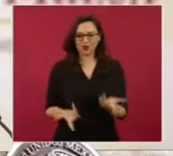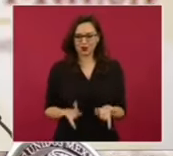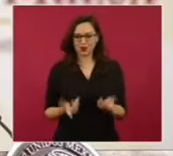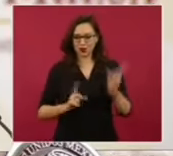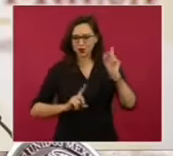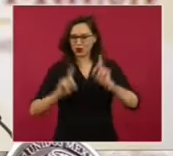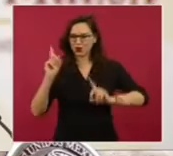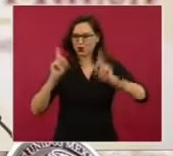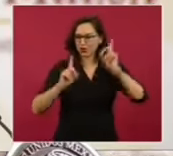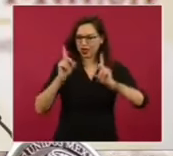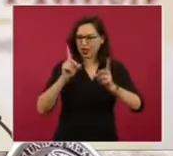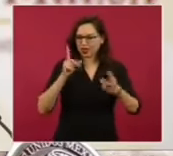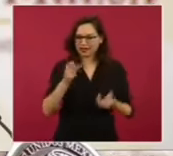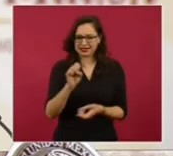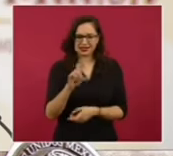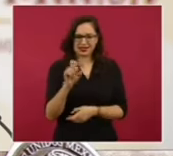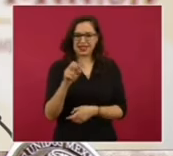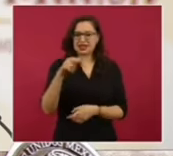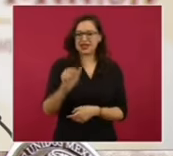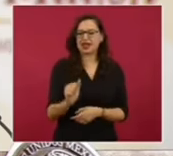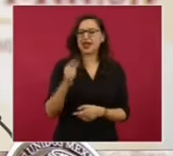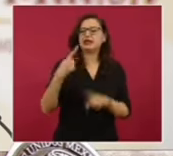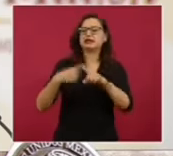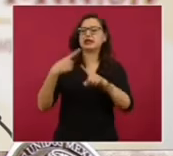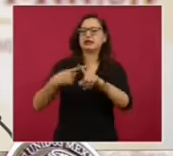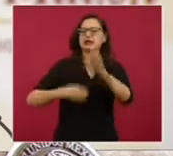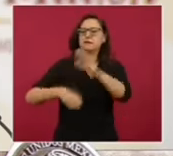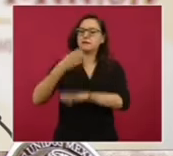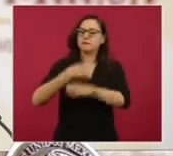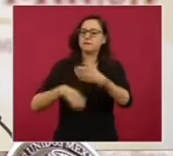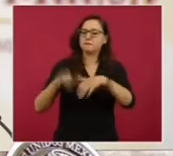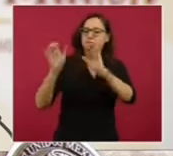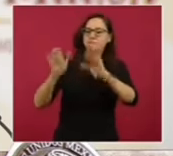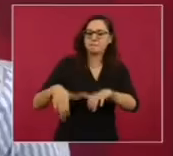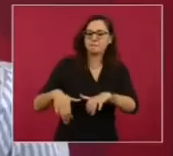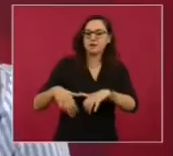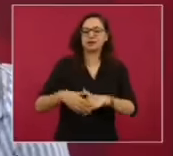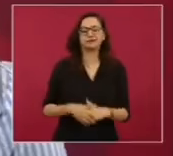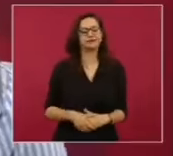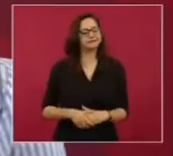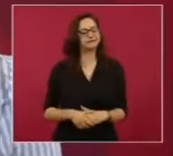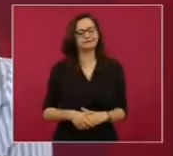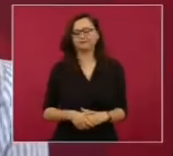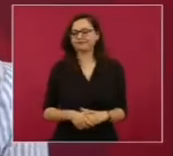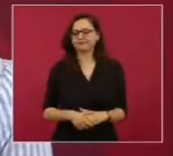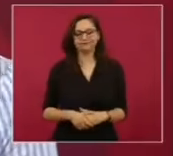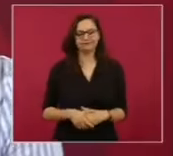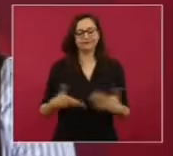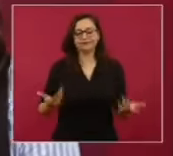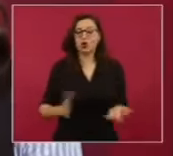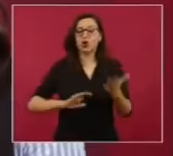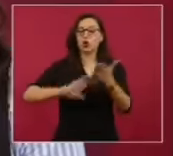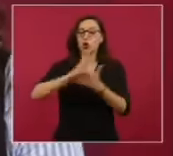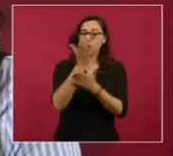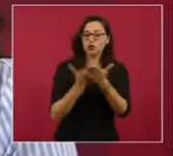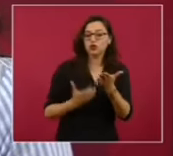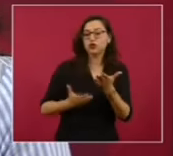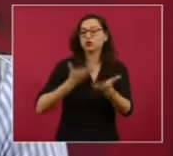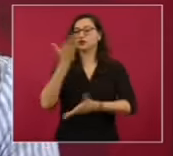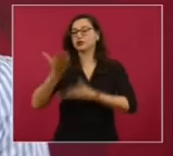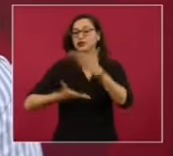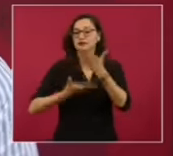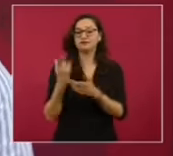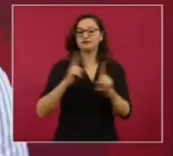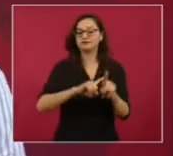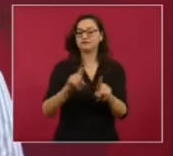hechas por Sedena en la construcción del Aifa. Las adquisiciones de bienes y contratación de servicios